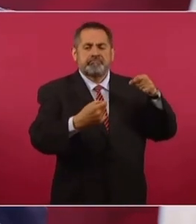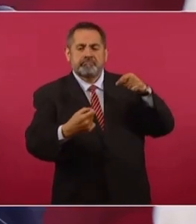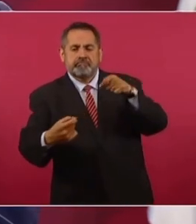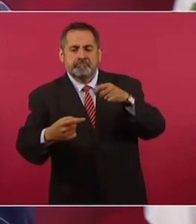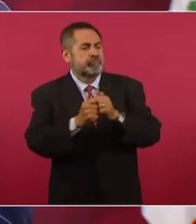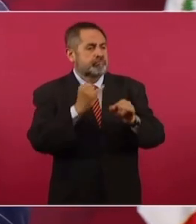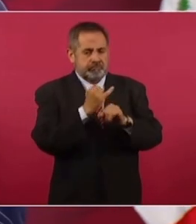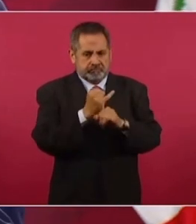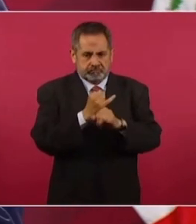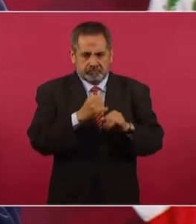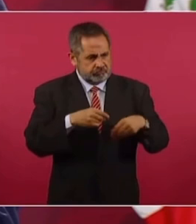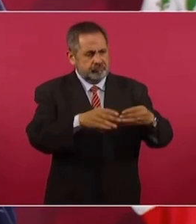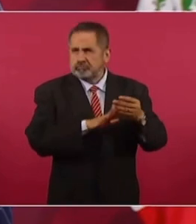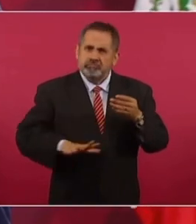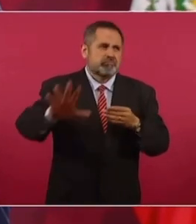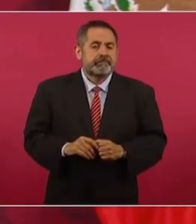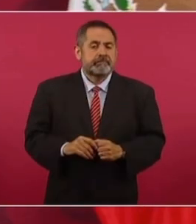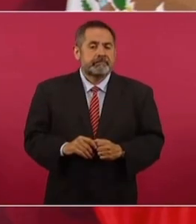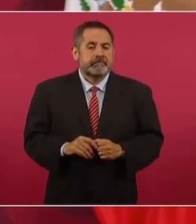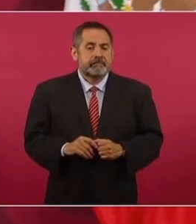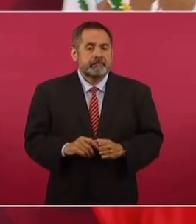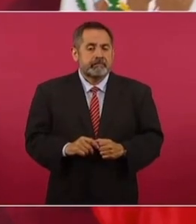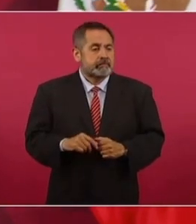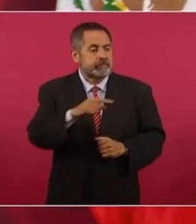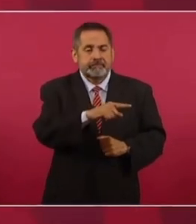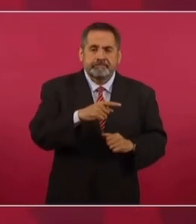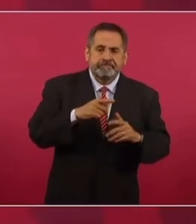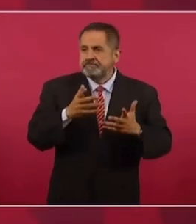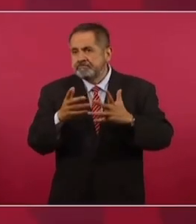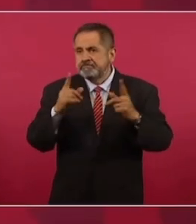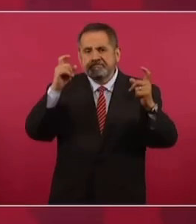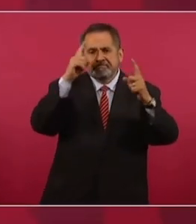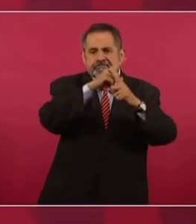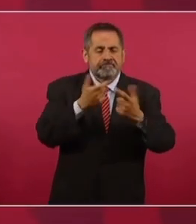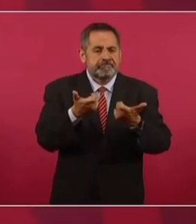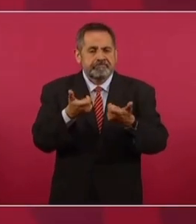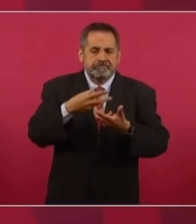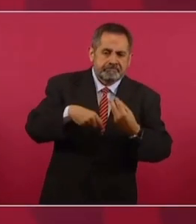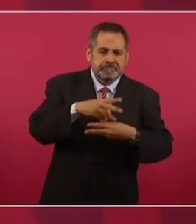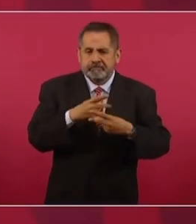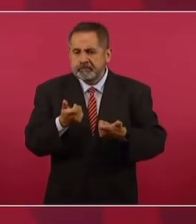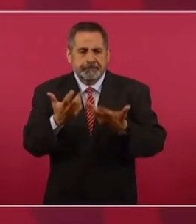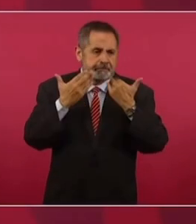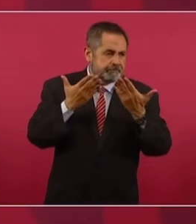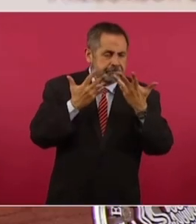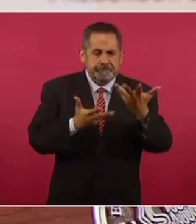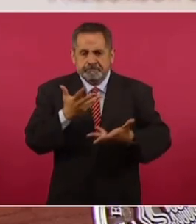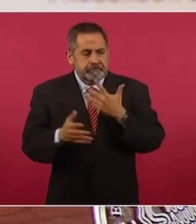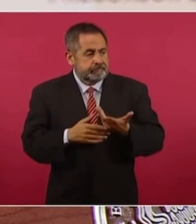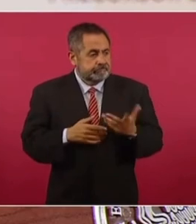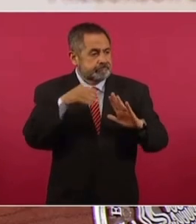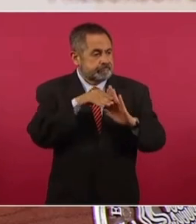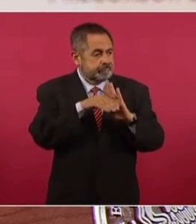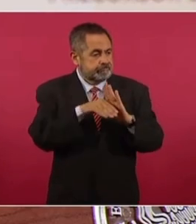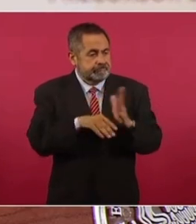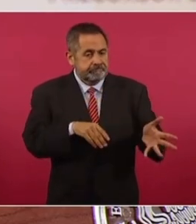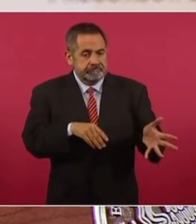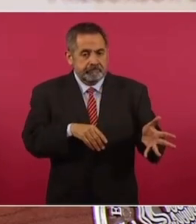señal de Internet en todo el país. Y empiezan a tener dificultades financieras y tienen